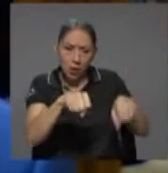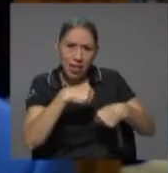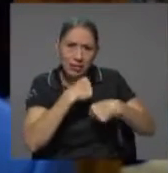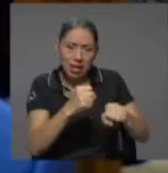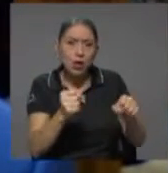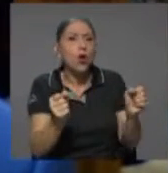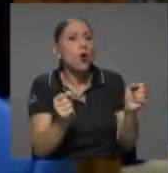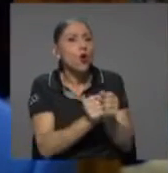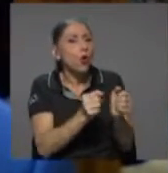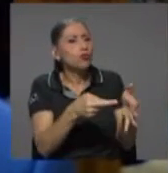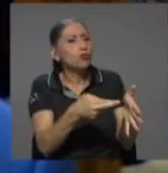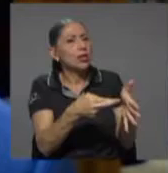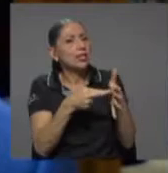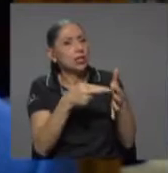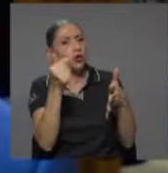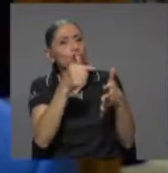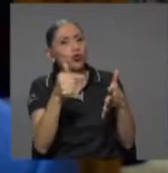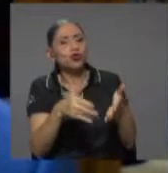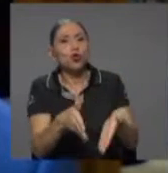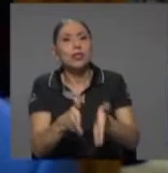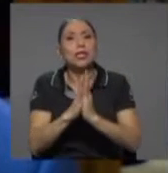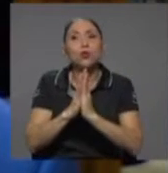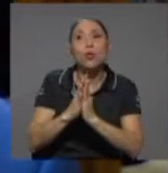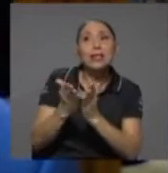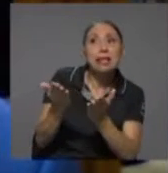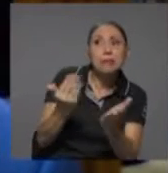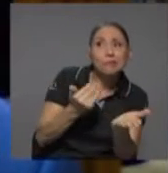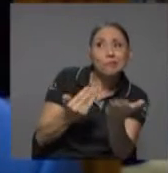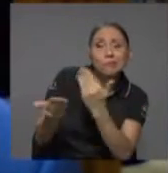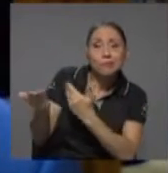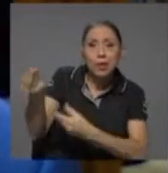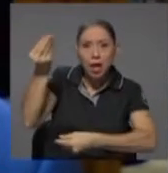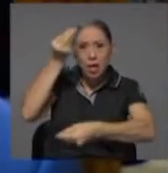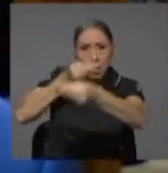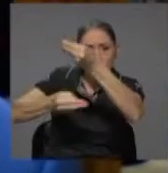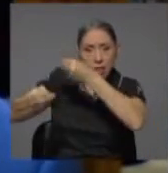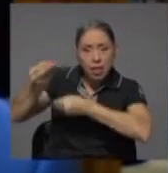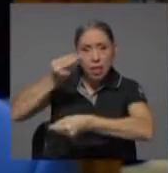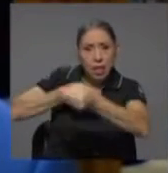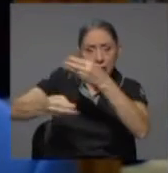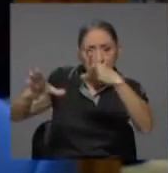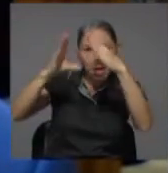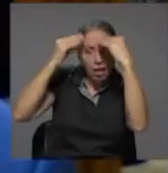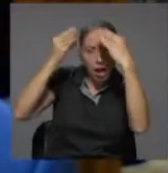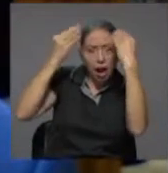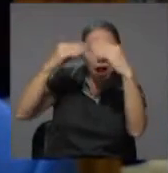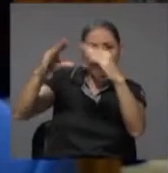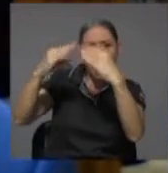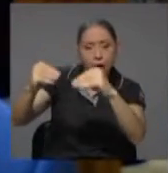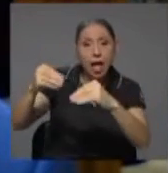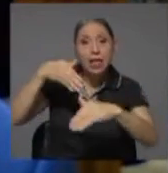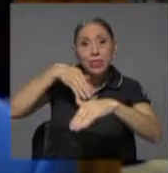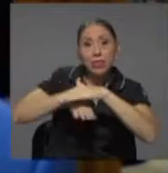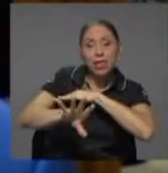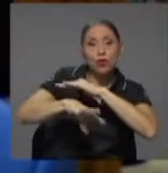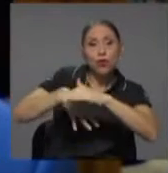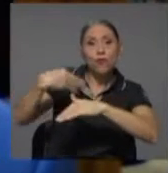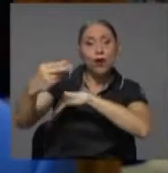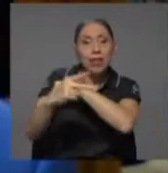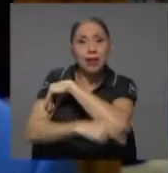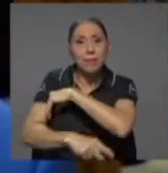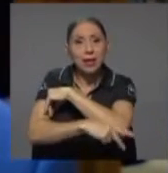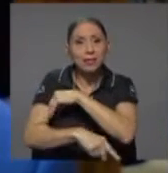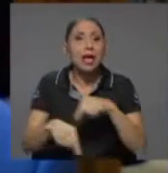solicitudes de intercambio de información dentro y fuera de nuestro país. Y también, por supuesto, viene con obligaciones recíprocas de atender